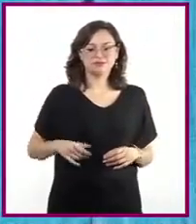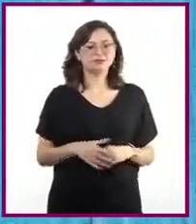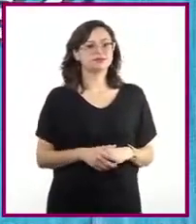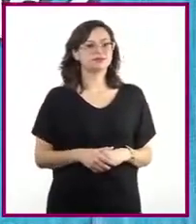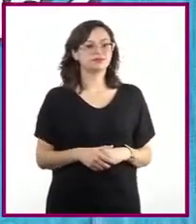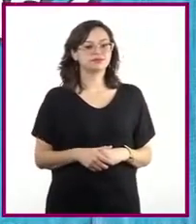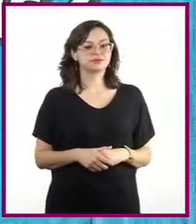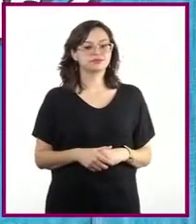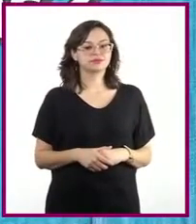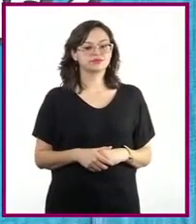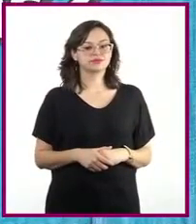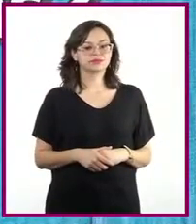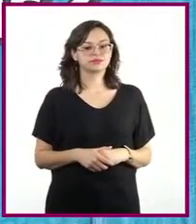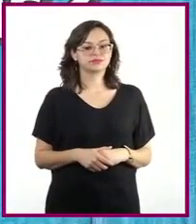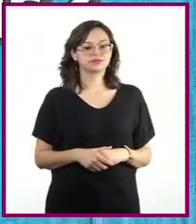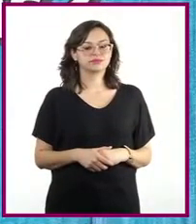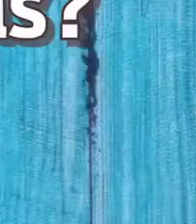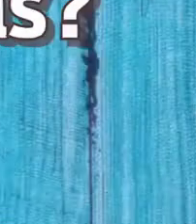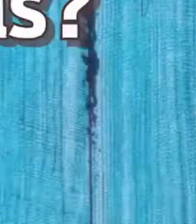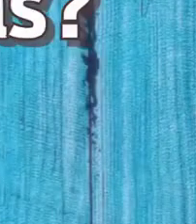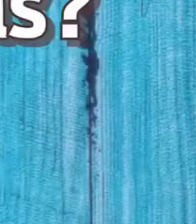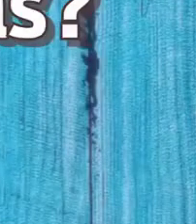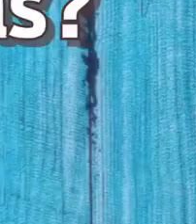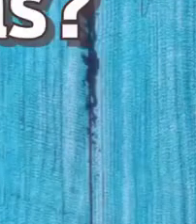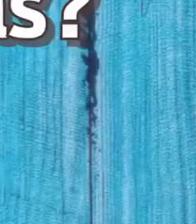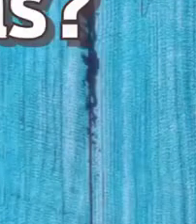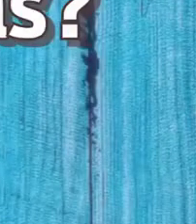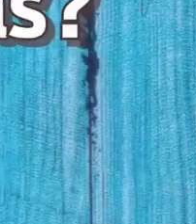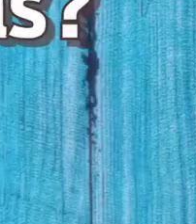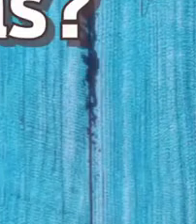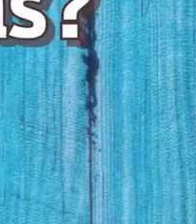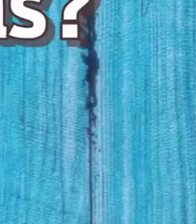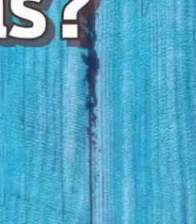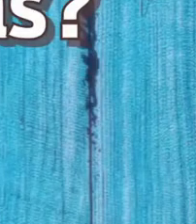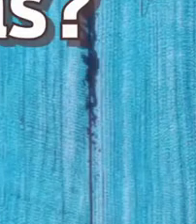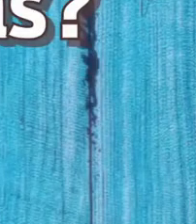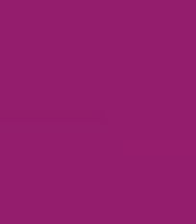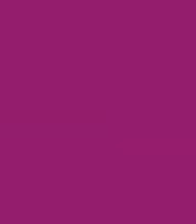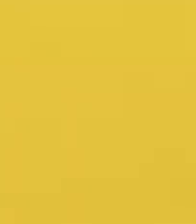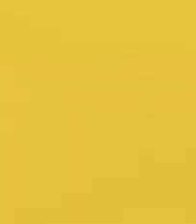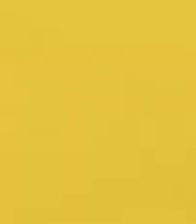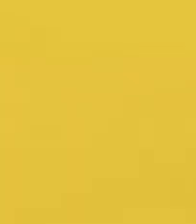¿Cuáles festividades mexicanas conoces en las que se utilicen máscaras?